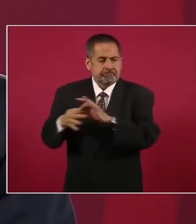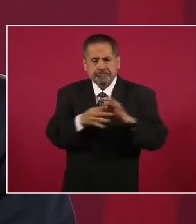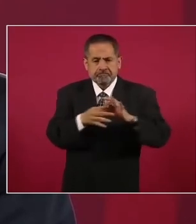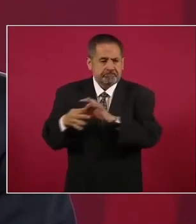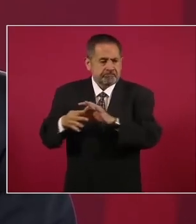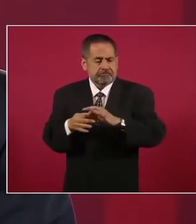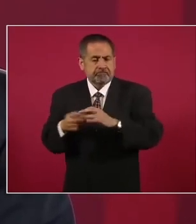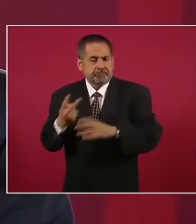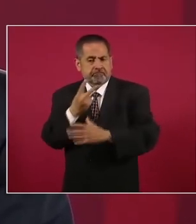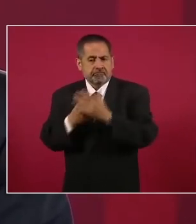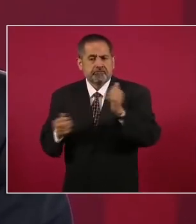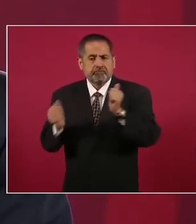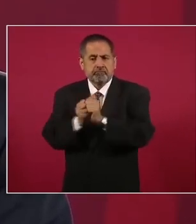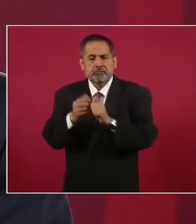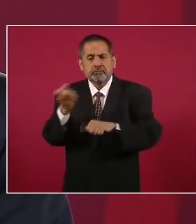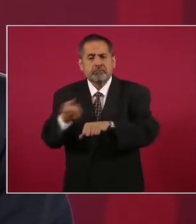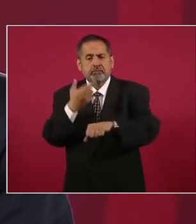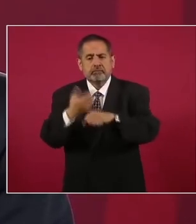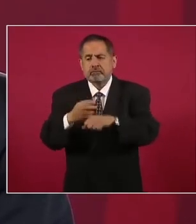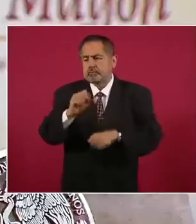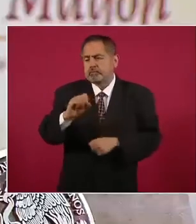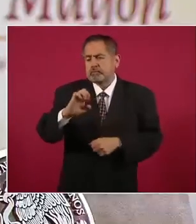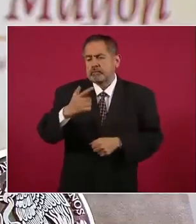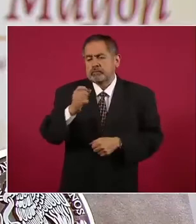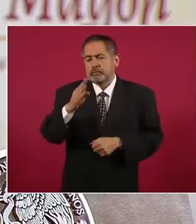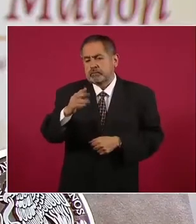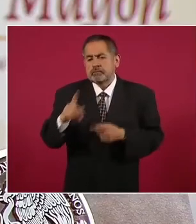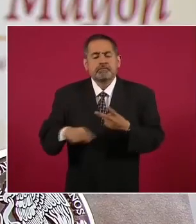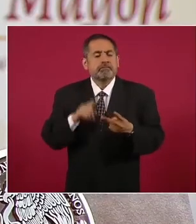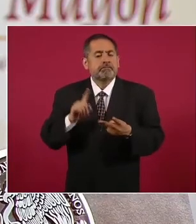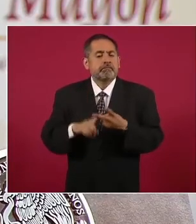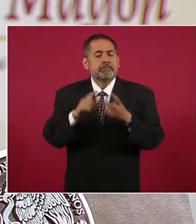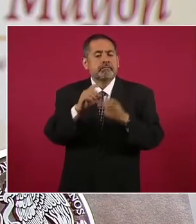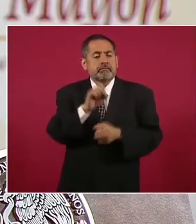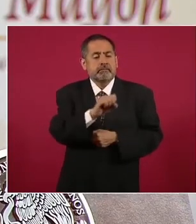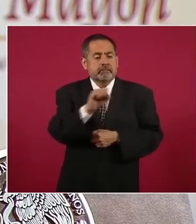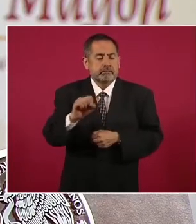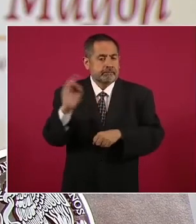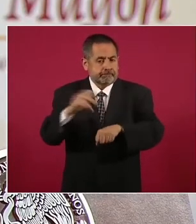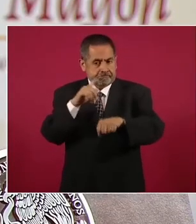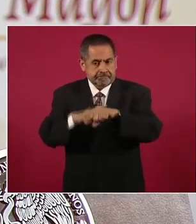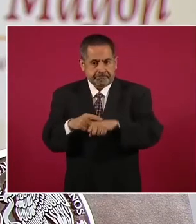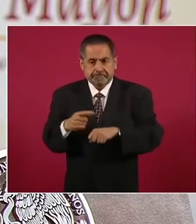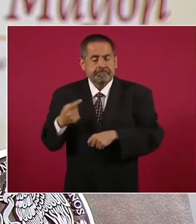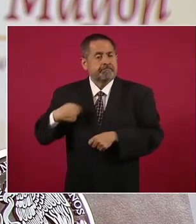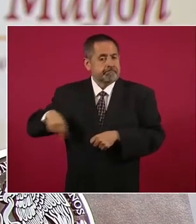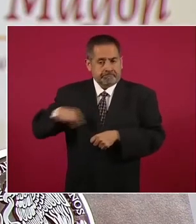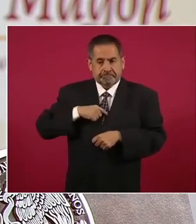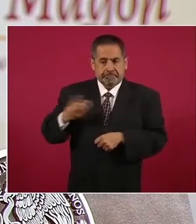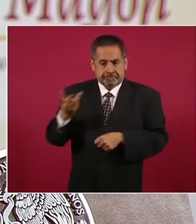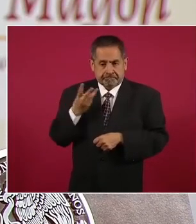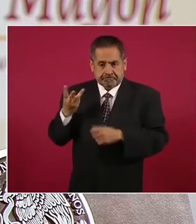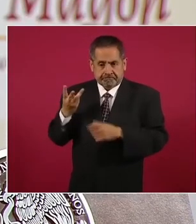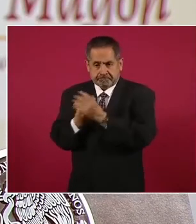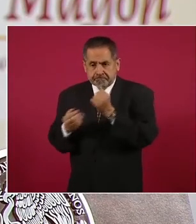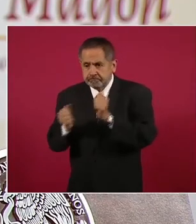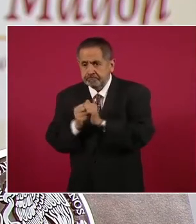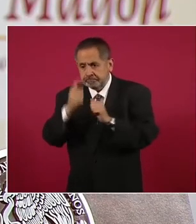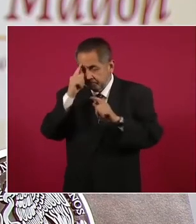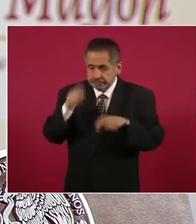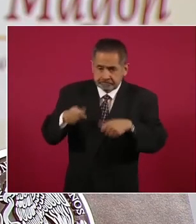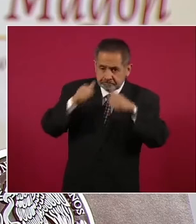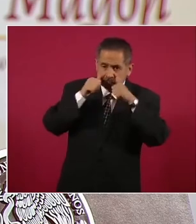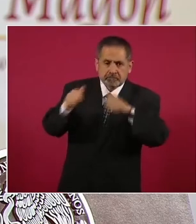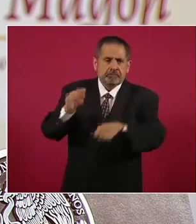coordinada con el secretario de Gobernación, con la Secretaría de Seguridad Pública Federal, para acercar la justicia